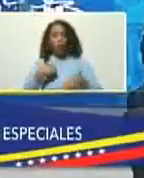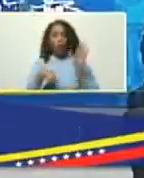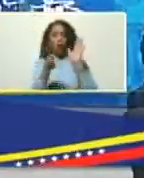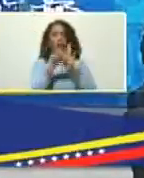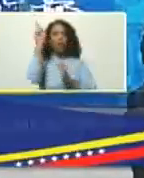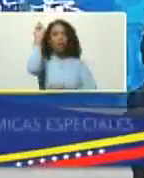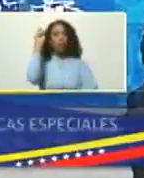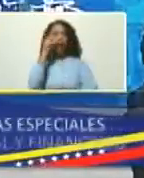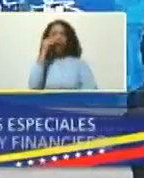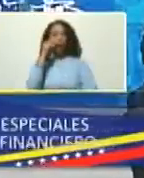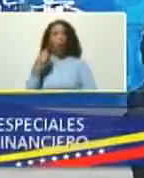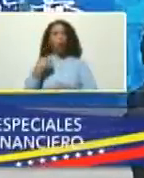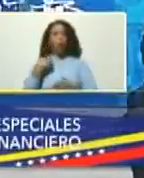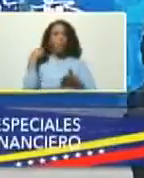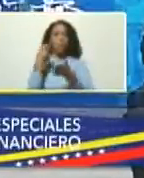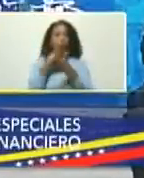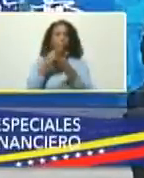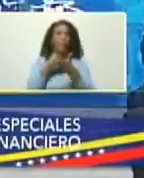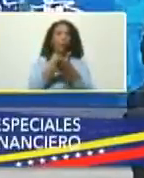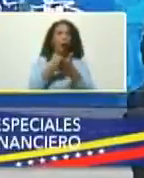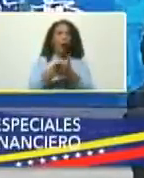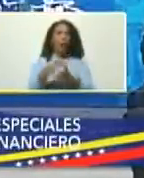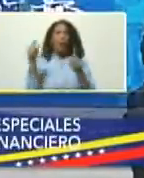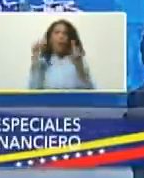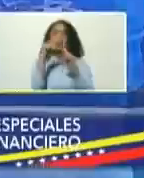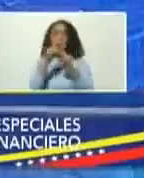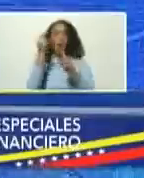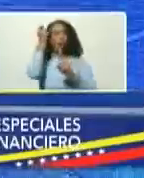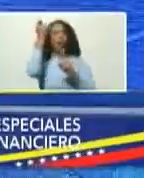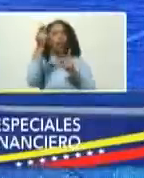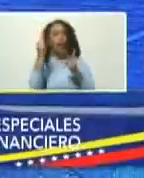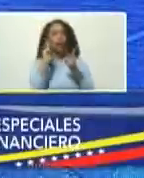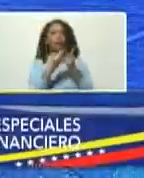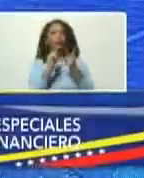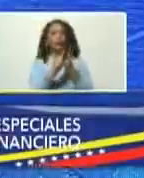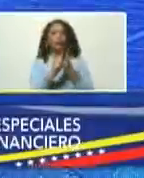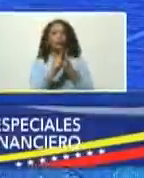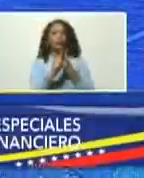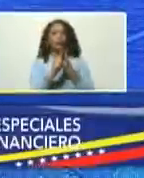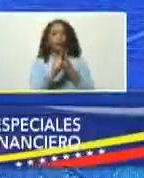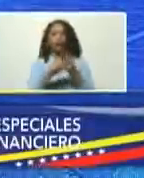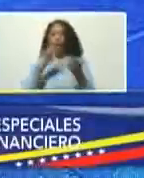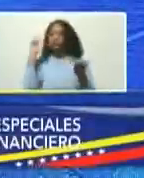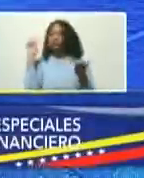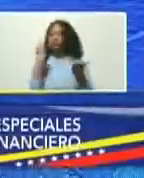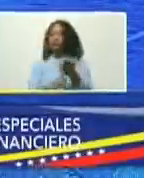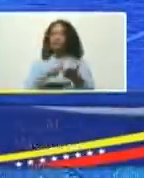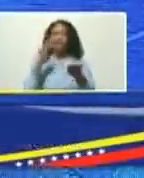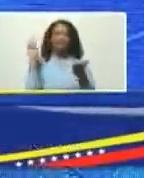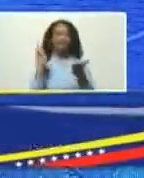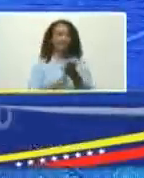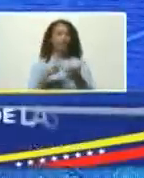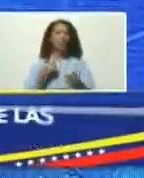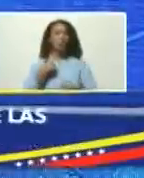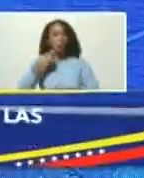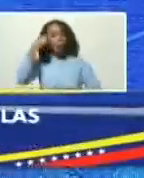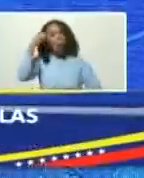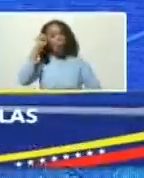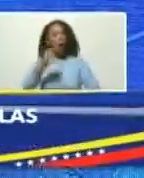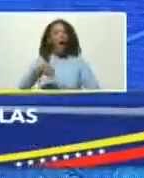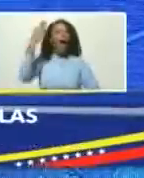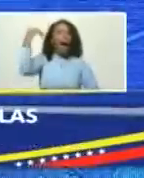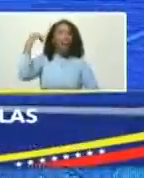diputado, un combatiente de la palabra, de la idea. y de verdad recuerdo mis días